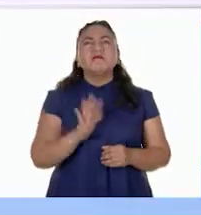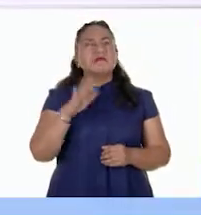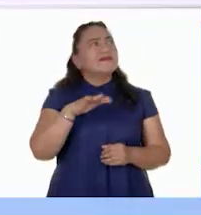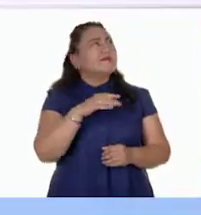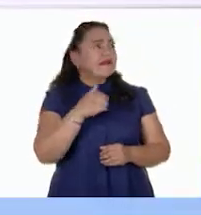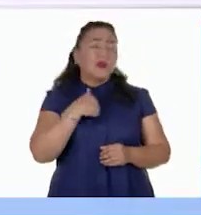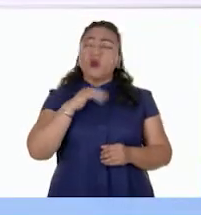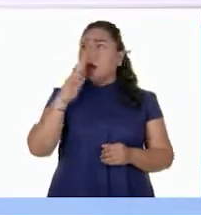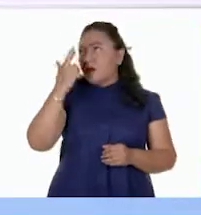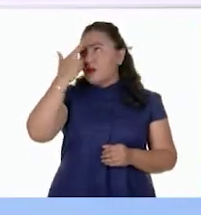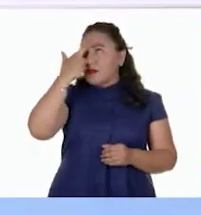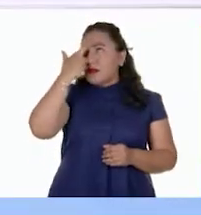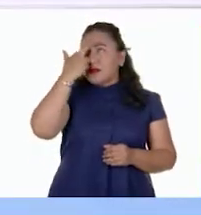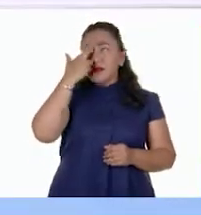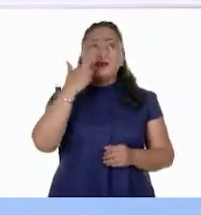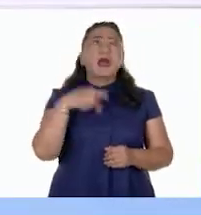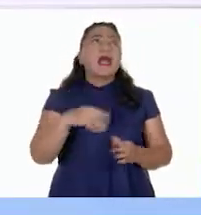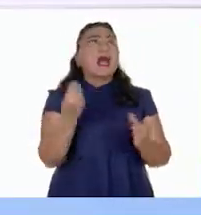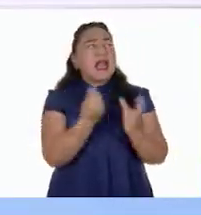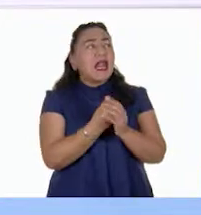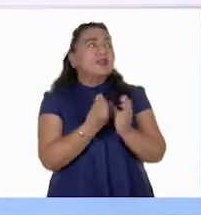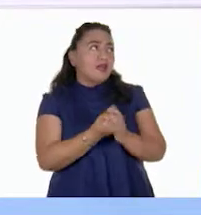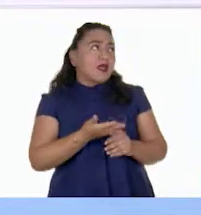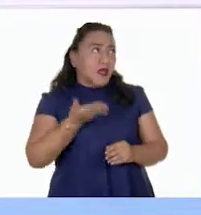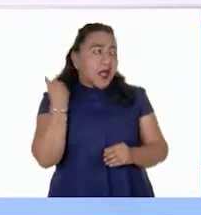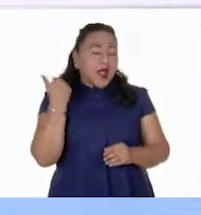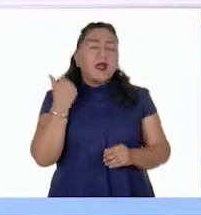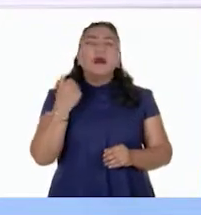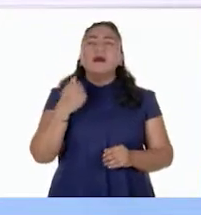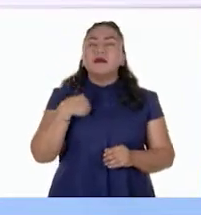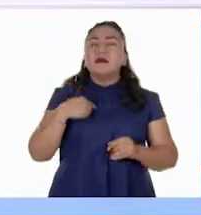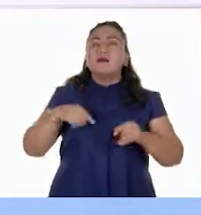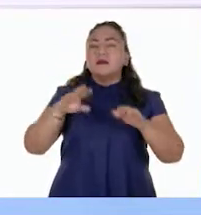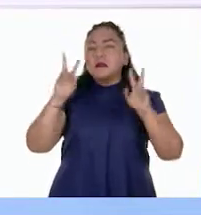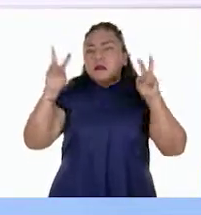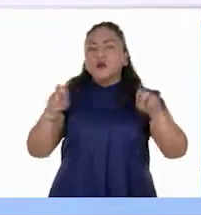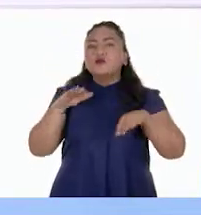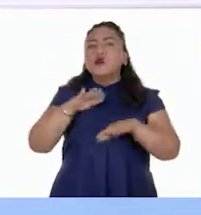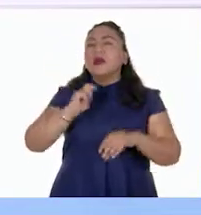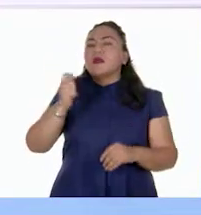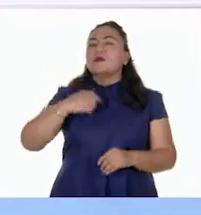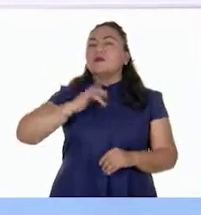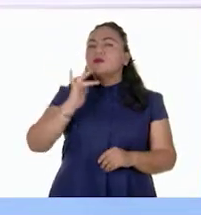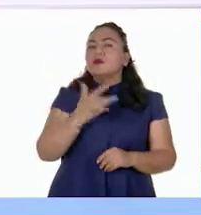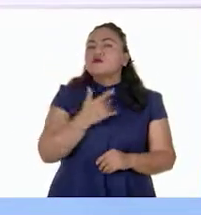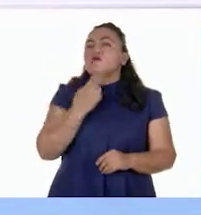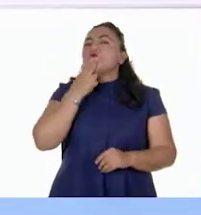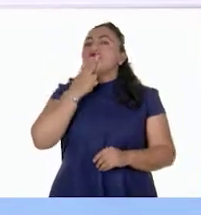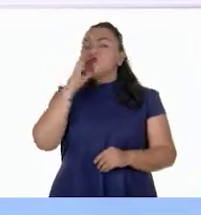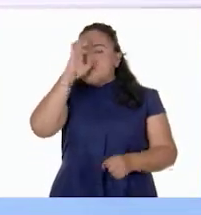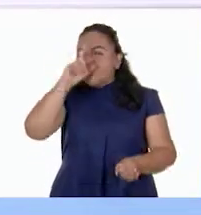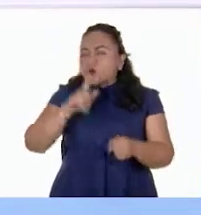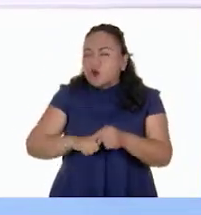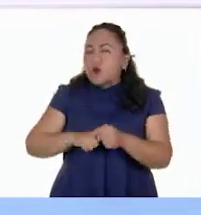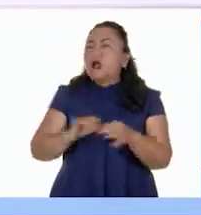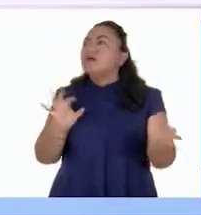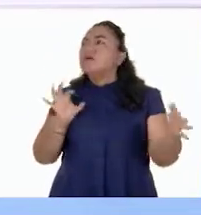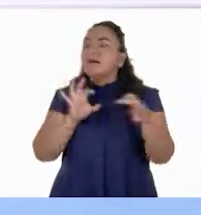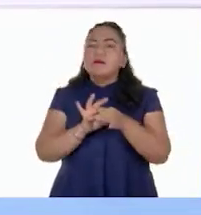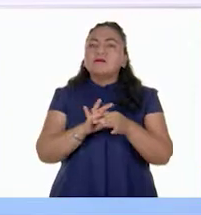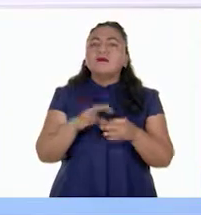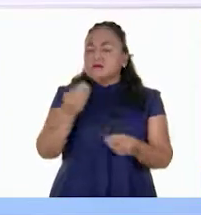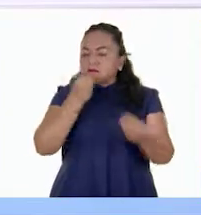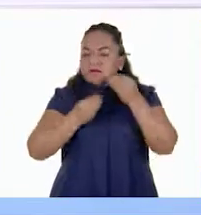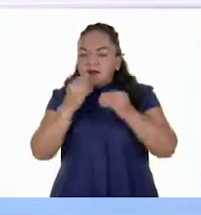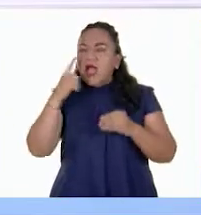recuerdo que vimos algo en una clase pasada cuando vimos el tema del patrimonio cultural y que estaba relacionado con lo que